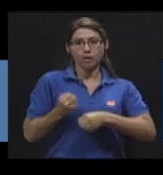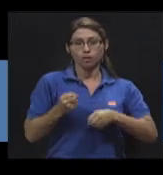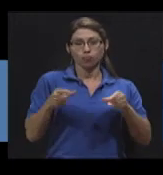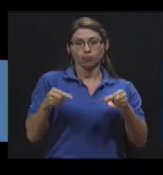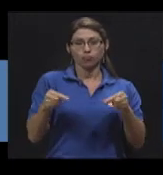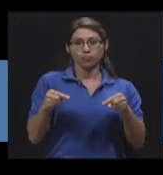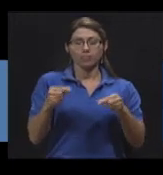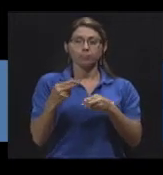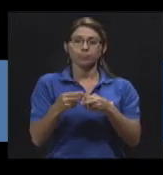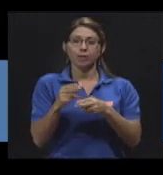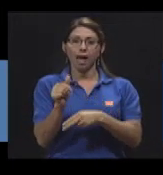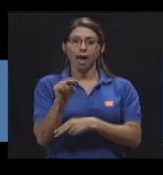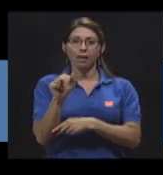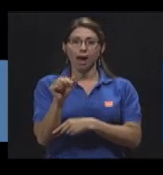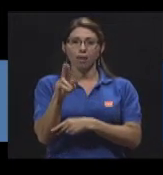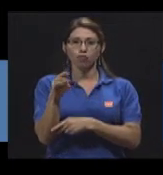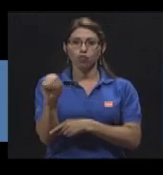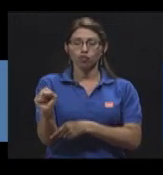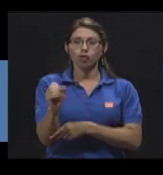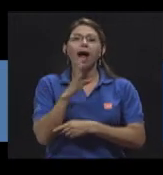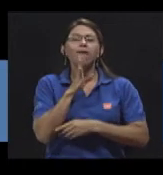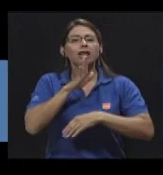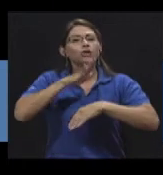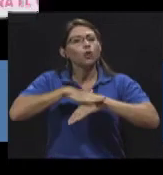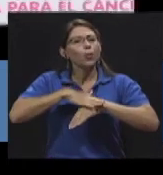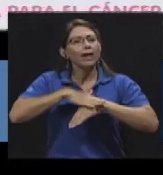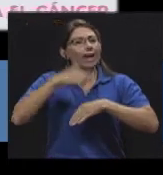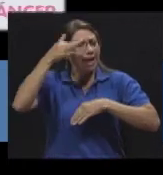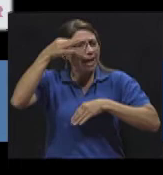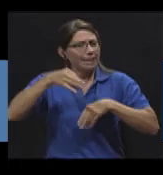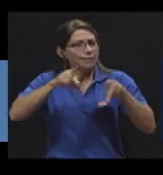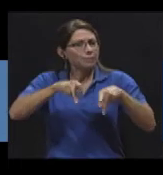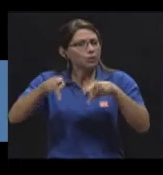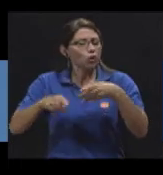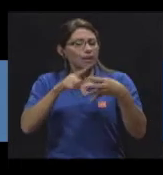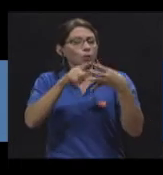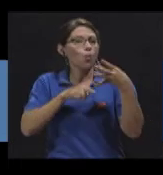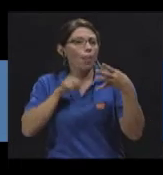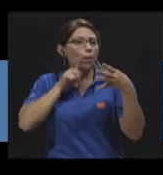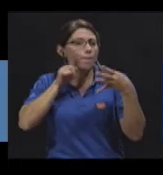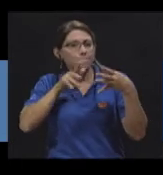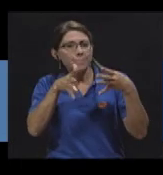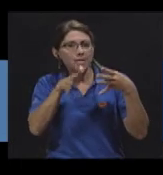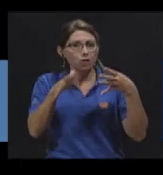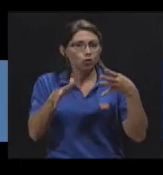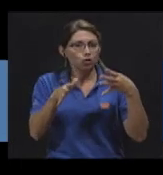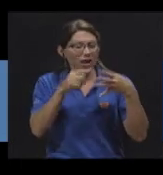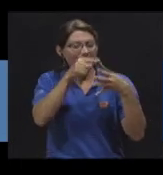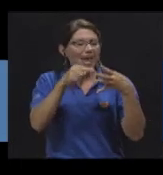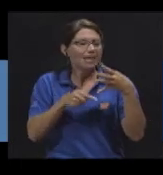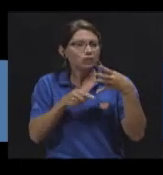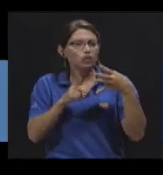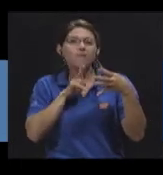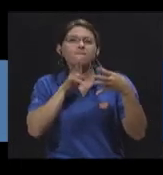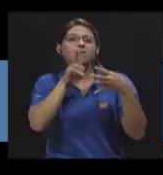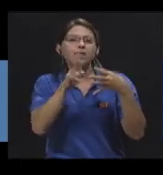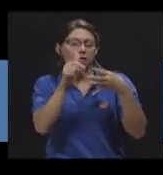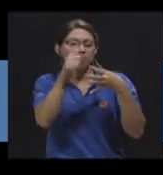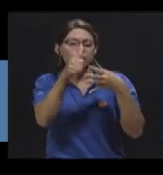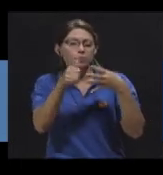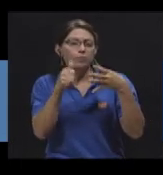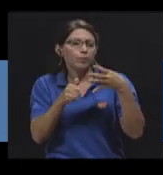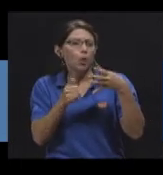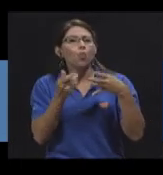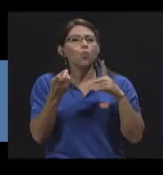nos comenta acerca de los cuatro mitos del cáncer que ellos desean combatir y cuál es la verdad detrás de cada uno de ellos